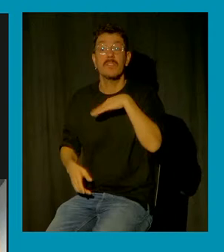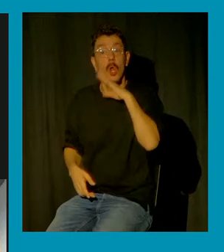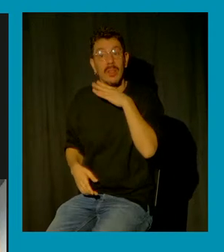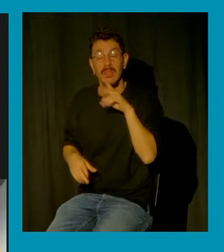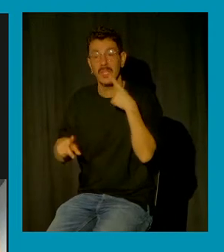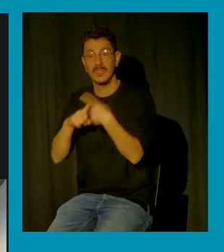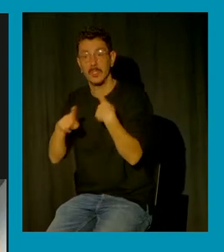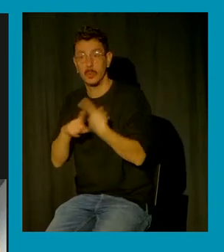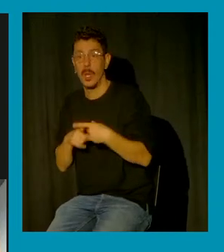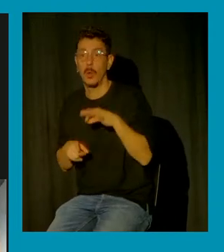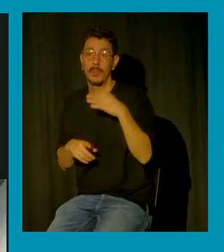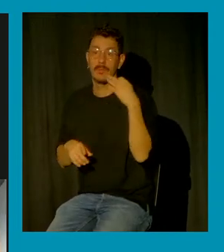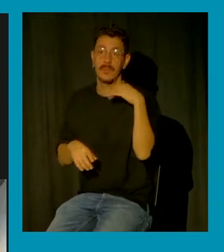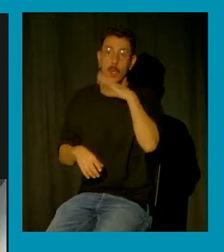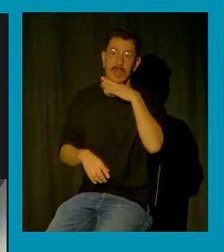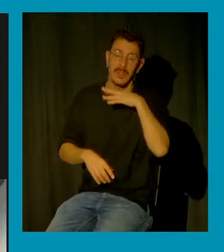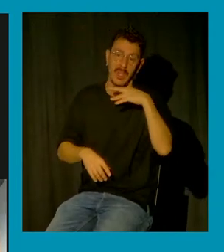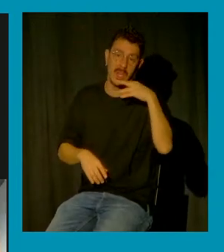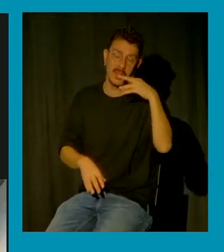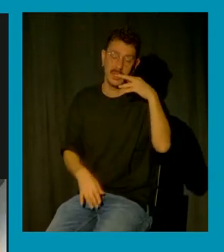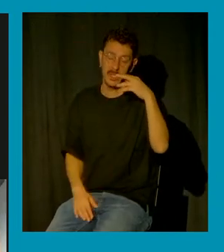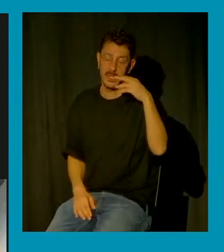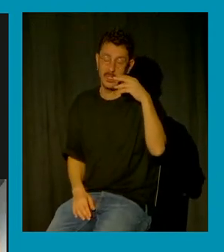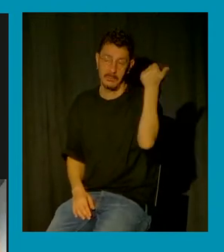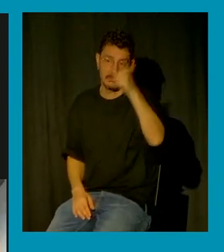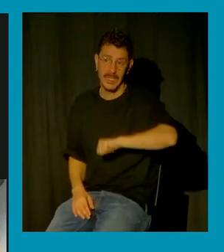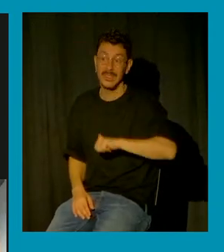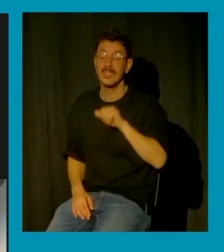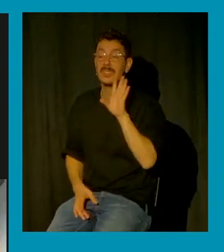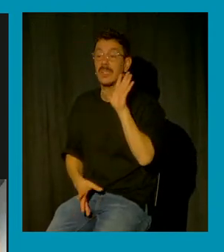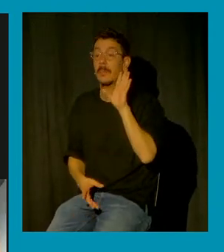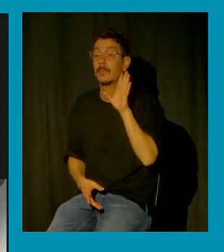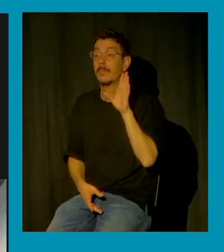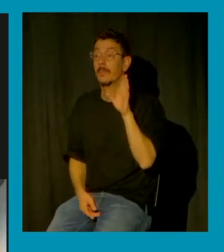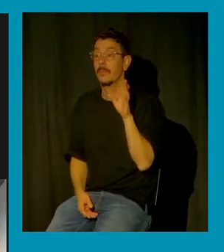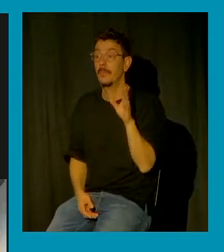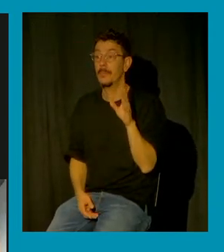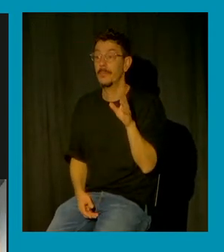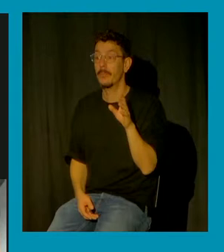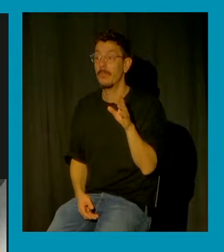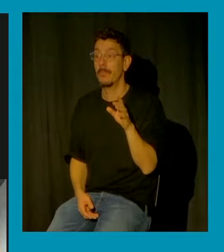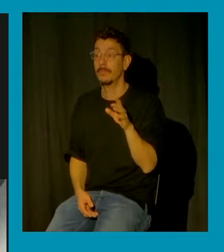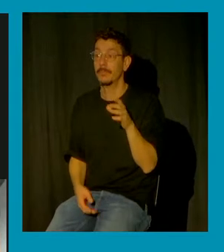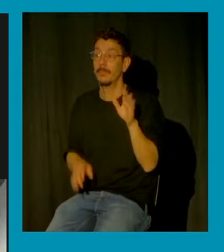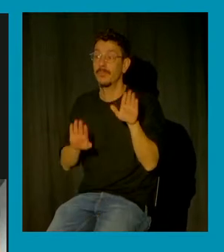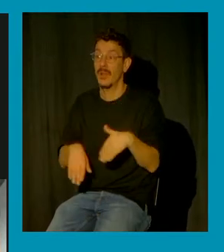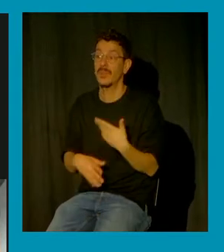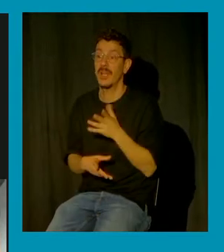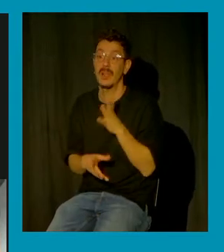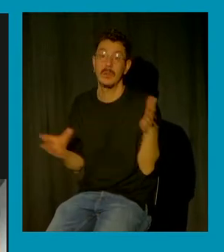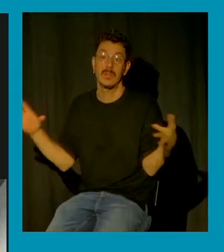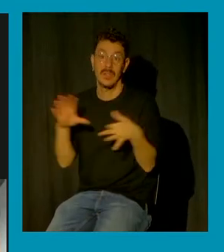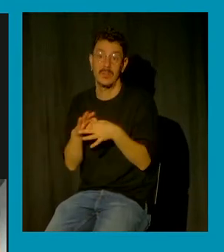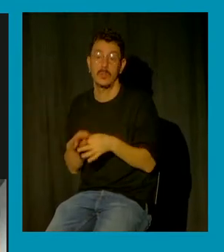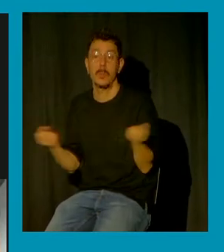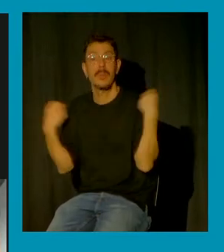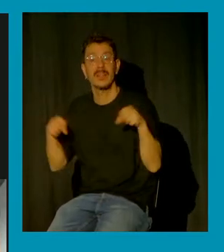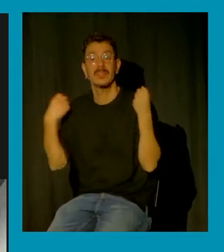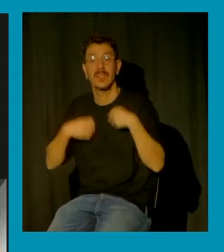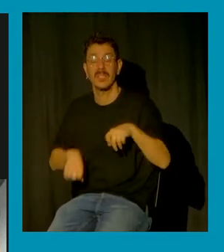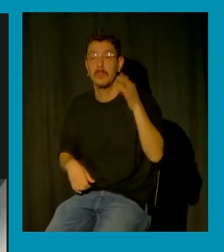violencia machista es una dinámica corporal que bueno que se encuentra encarnada en las prácticas de las mujeres y que tiene bueno pues unas